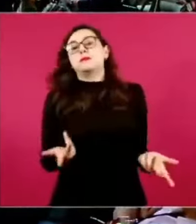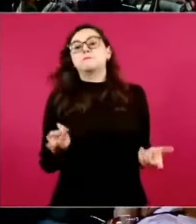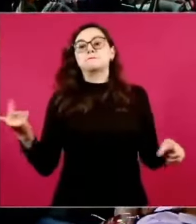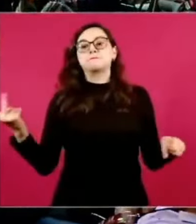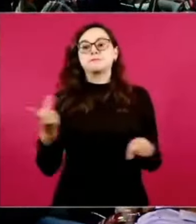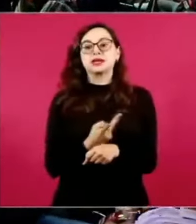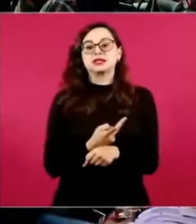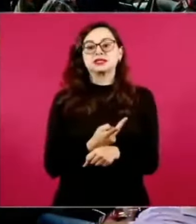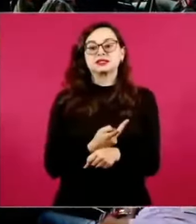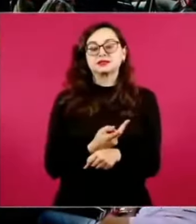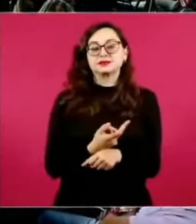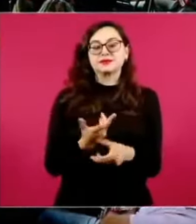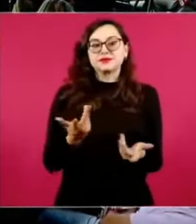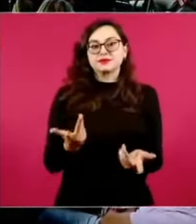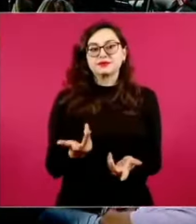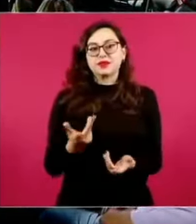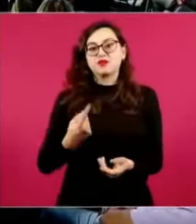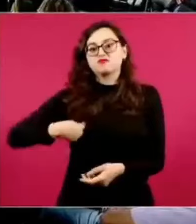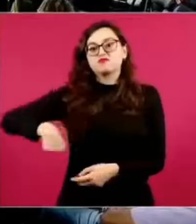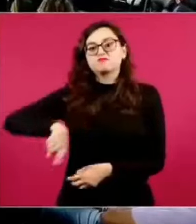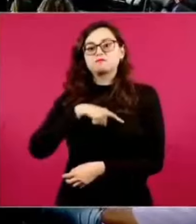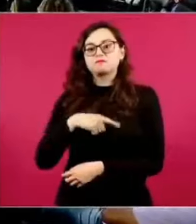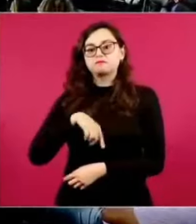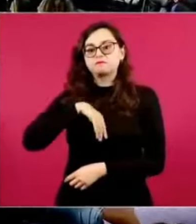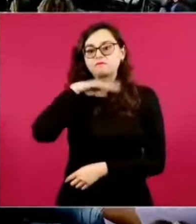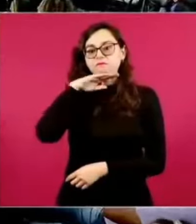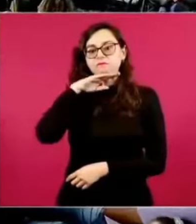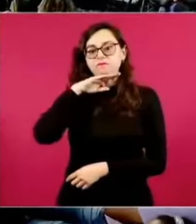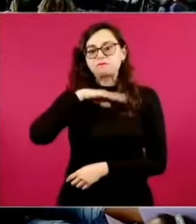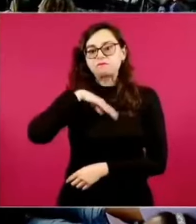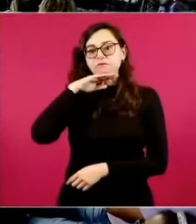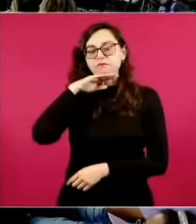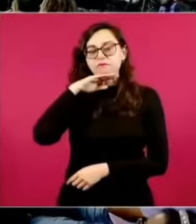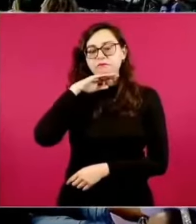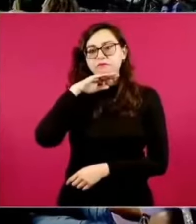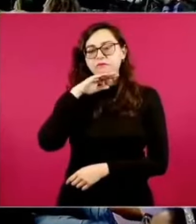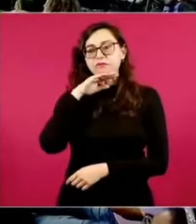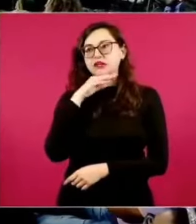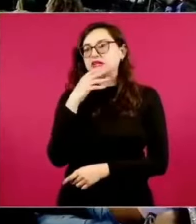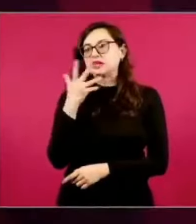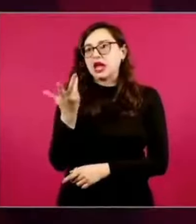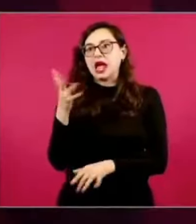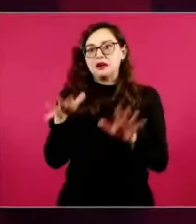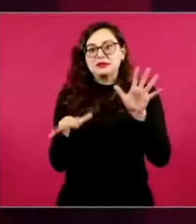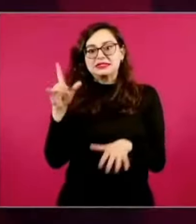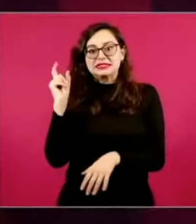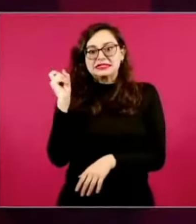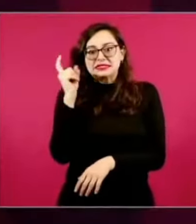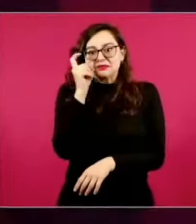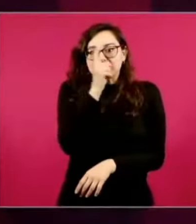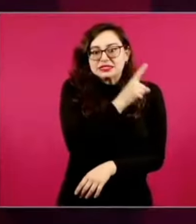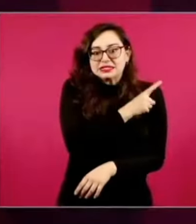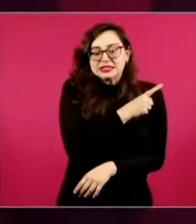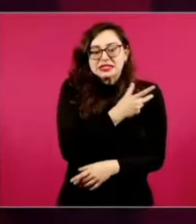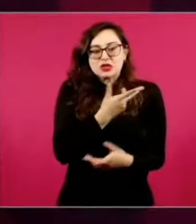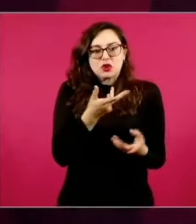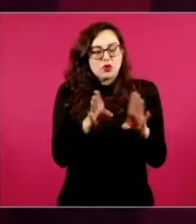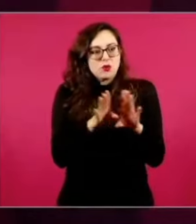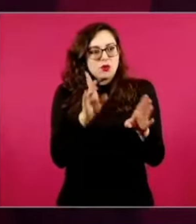muy difícil observarlo en ese marco, de observarlo en términos de poder ir a construir poder.